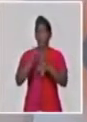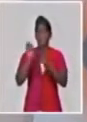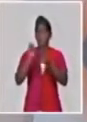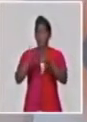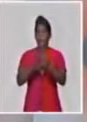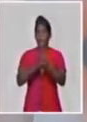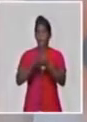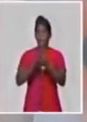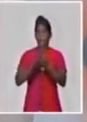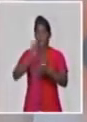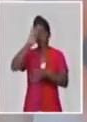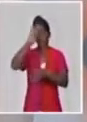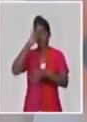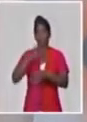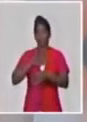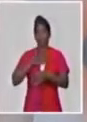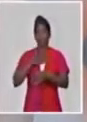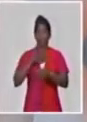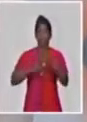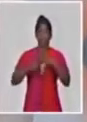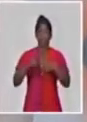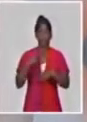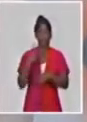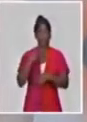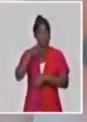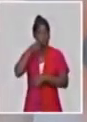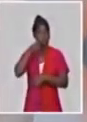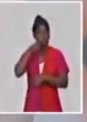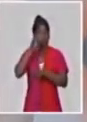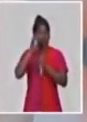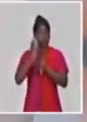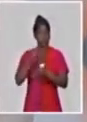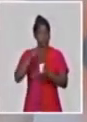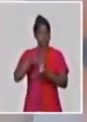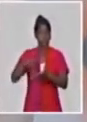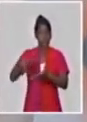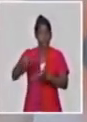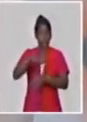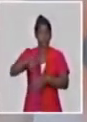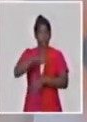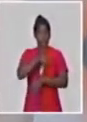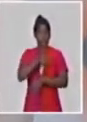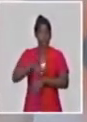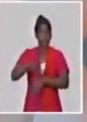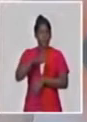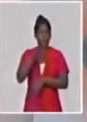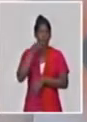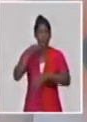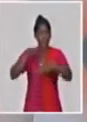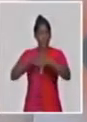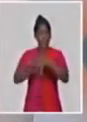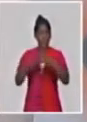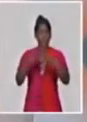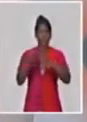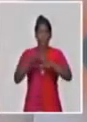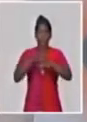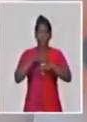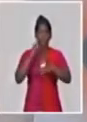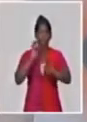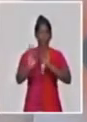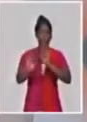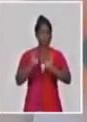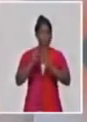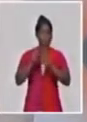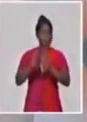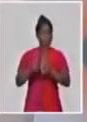así como de manera visual a todos los clientes que acceden a nuestras instalaciones. Está establecido también implementar los planes de limpieza y desinfección